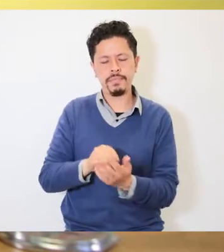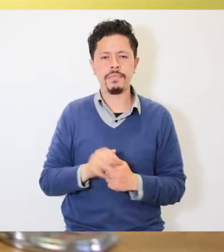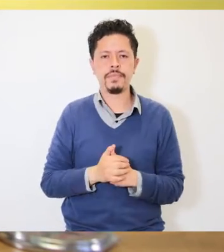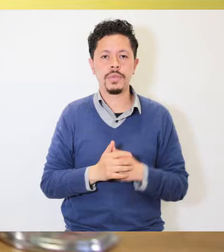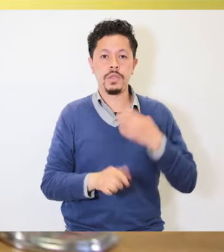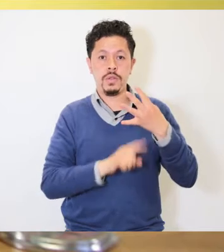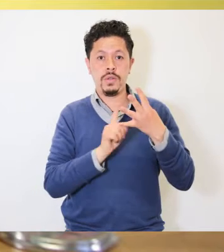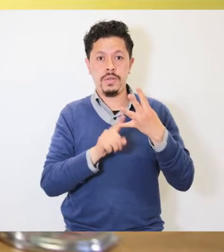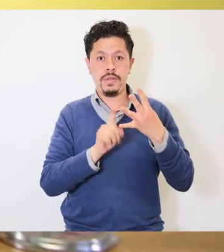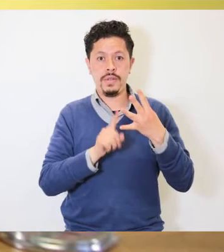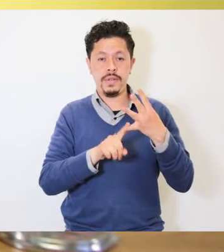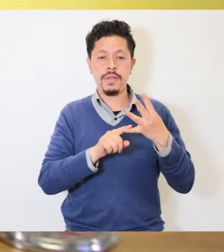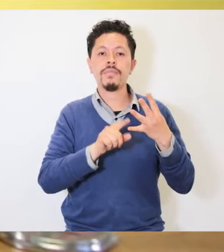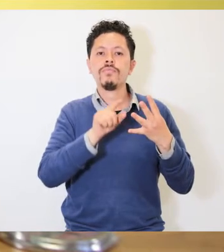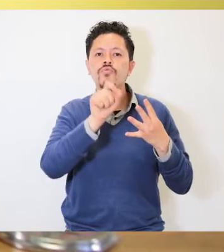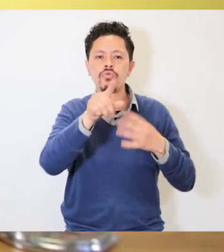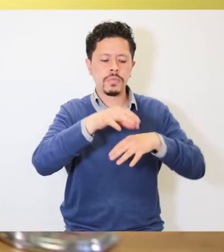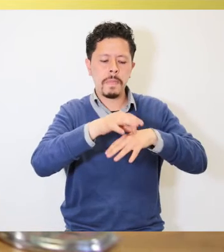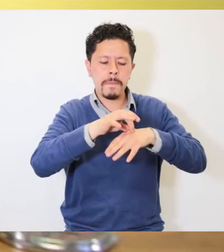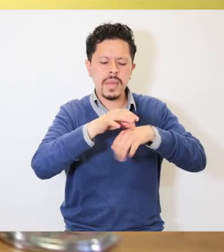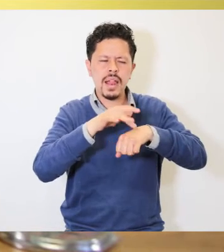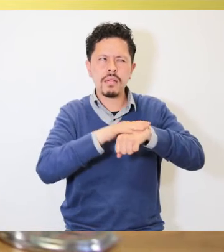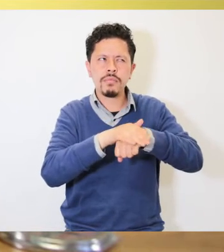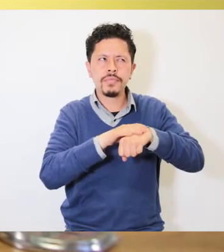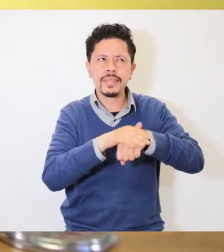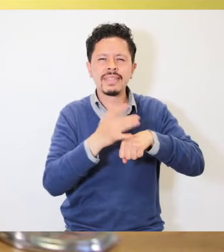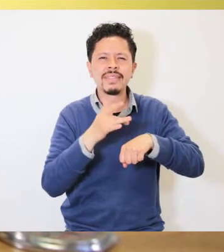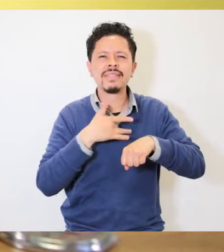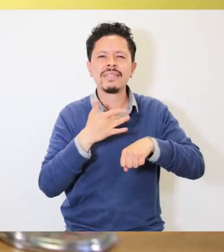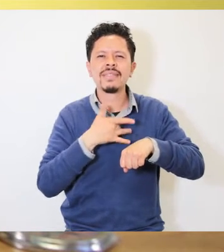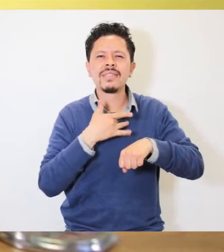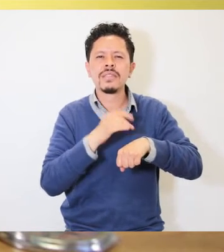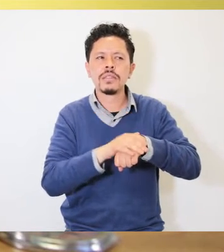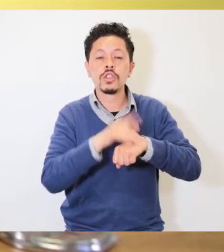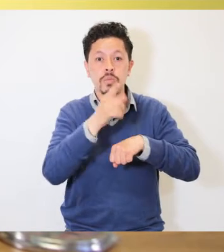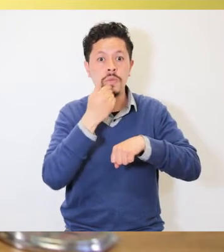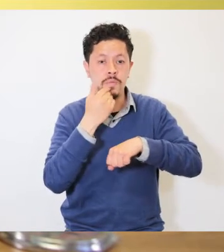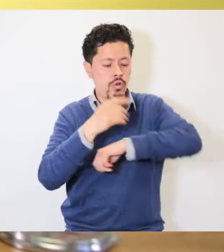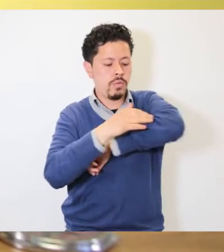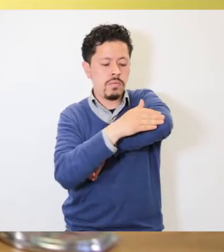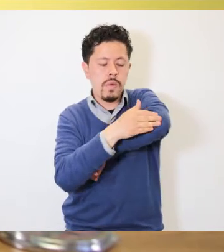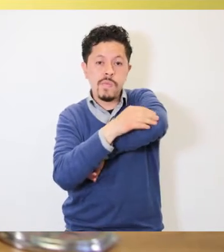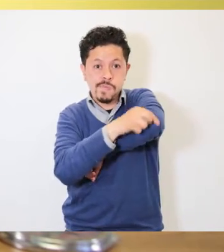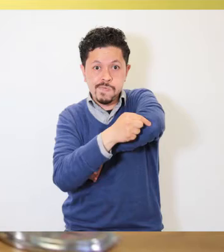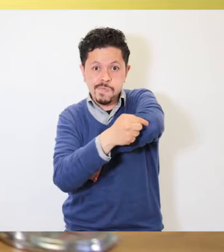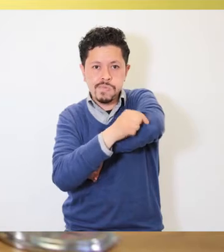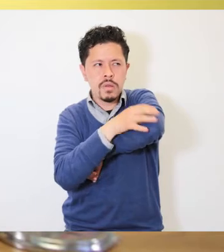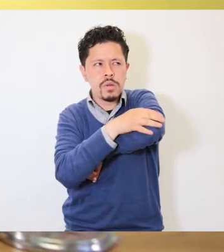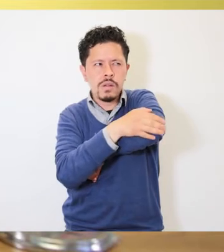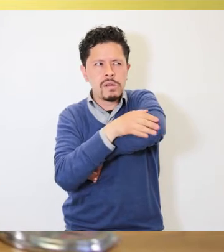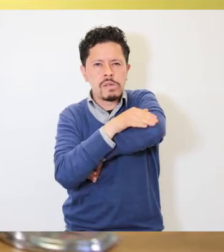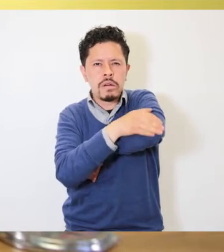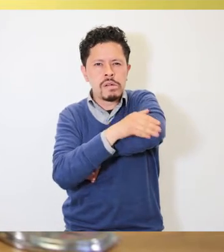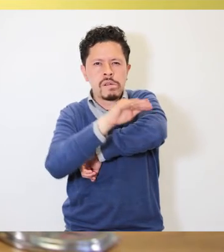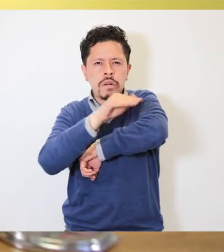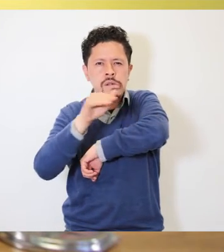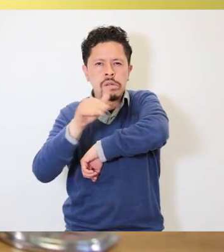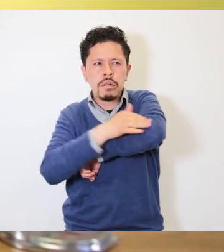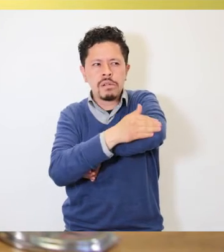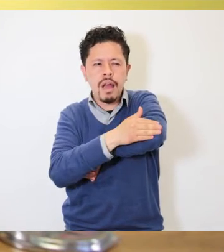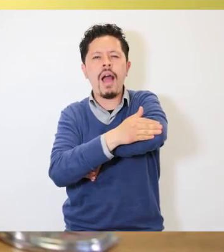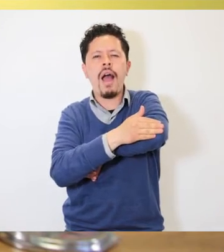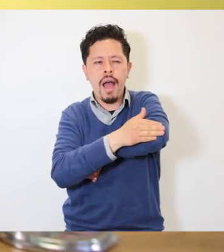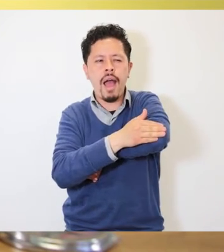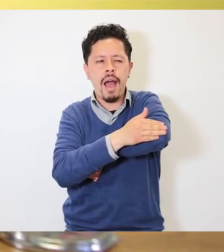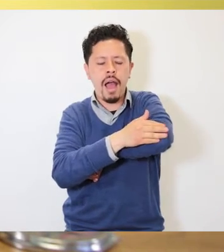la cuarta pregunta es ¿cómo se siente mi piel? En este caso me voy a tocar el codo y veo que es un poco arrugado. Para ello